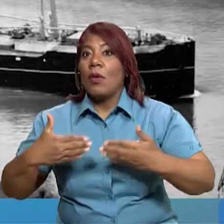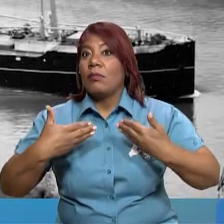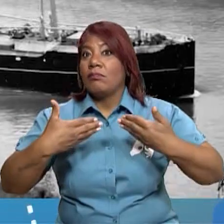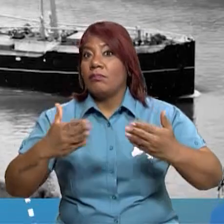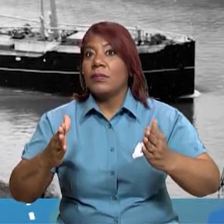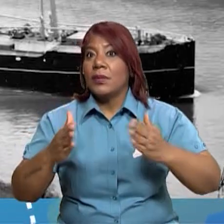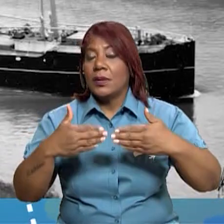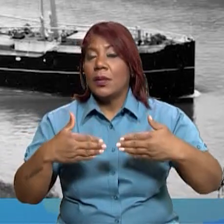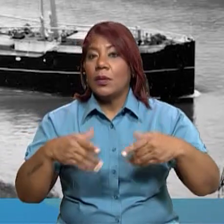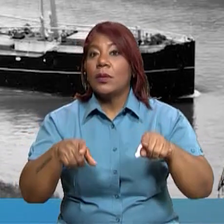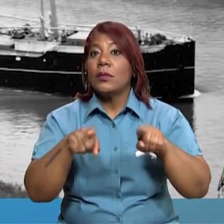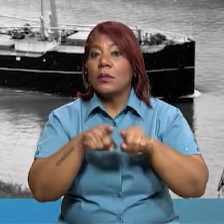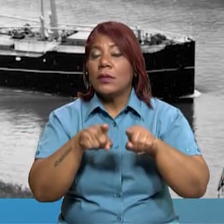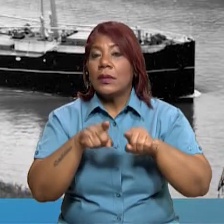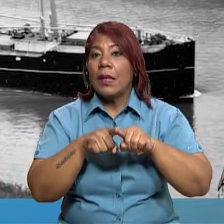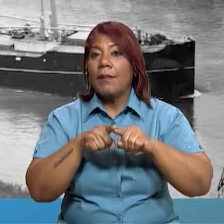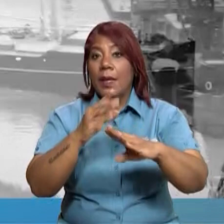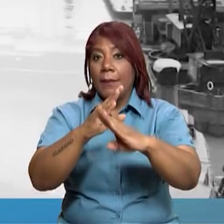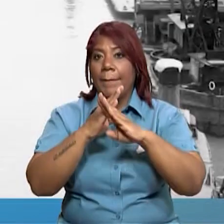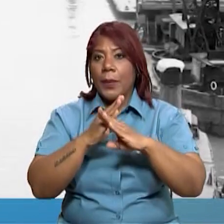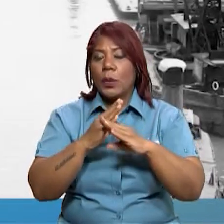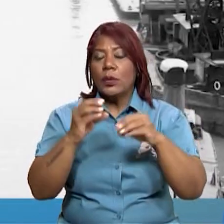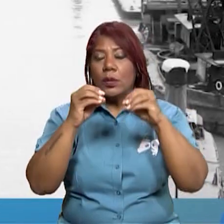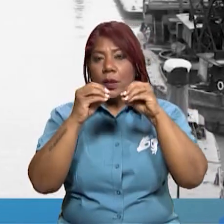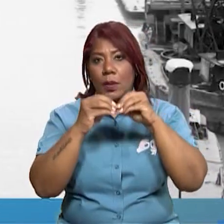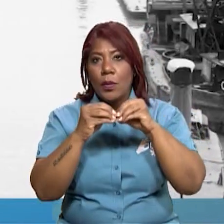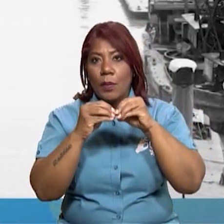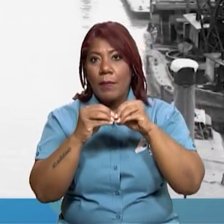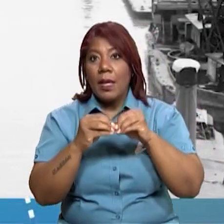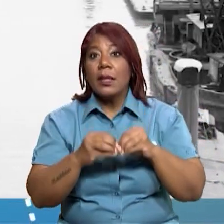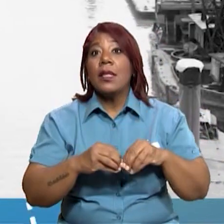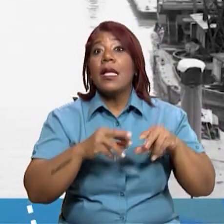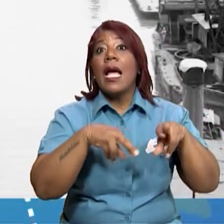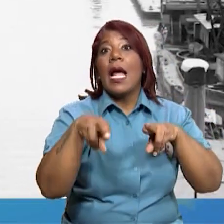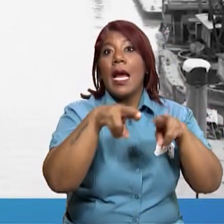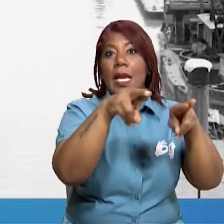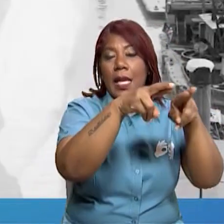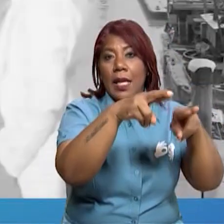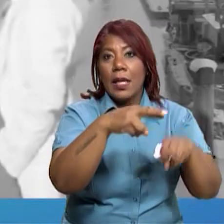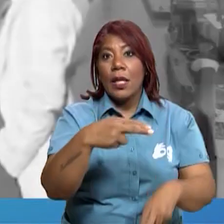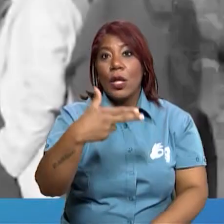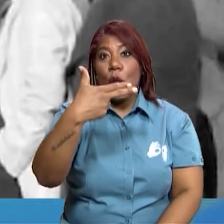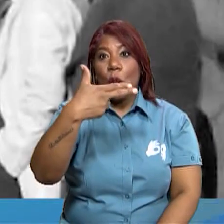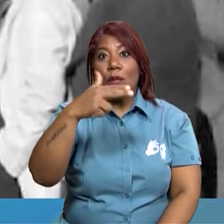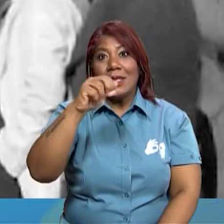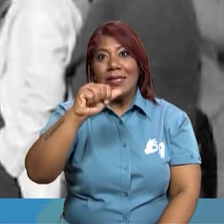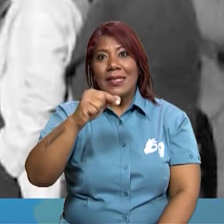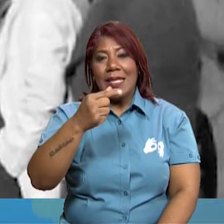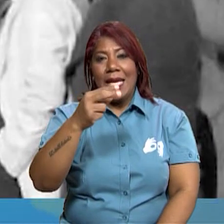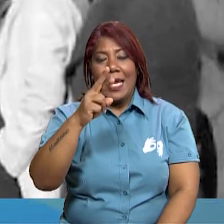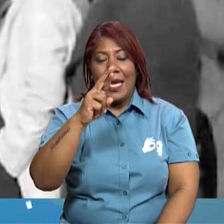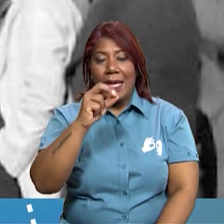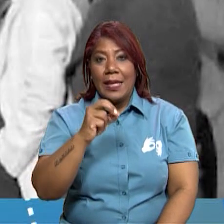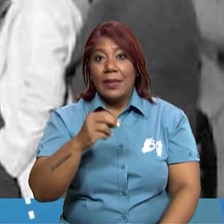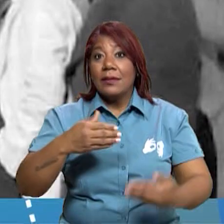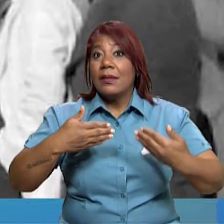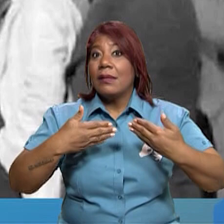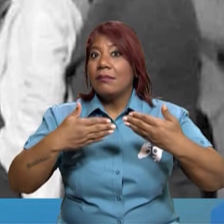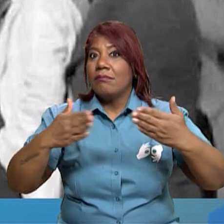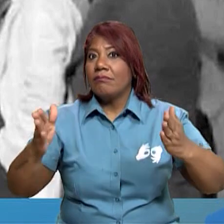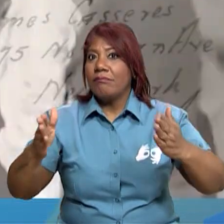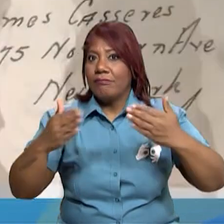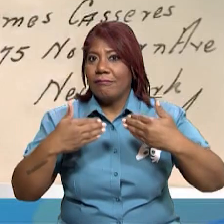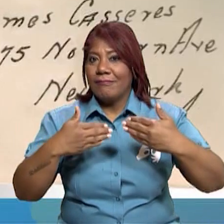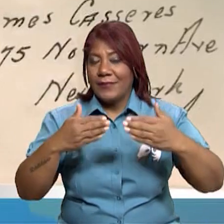que se logró amortiguar el impacto del caudaloso río en el cauce del canal. En 1930,